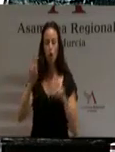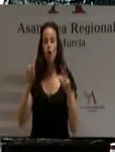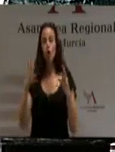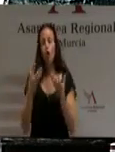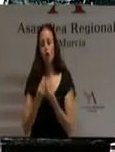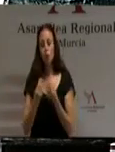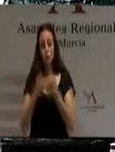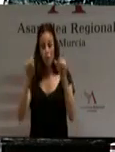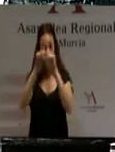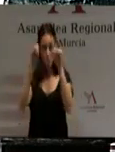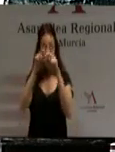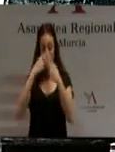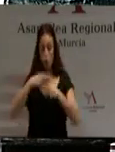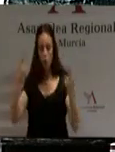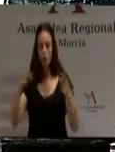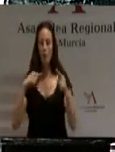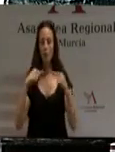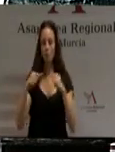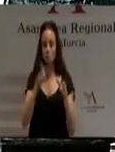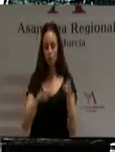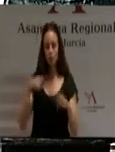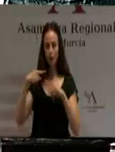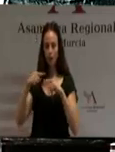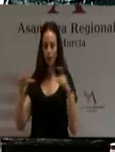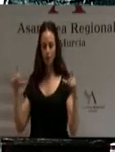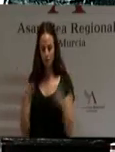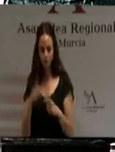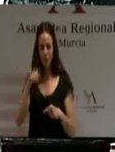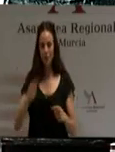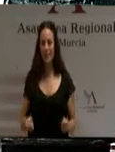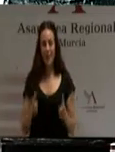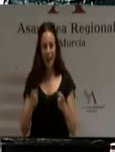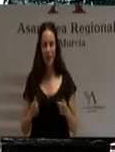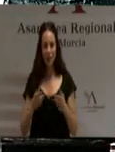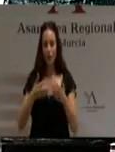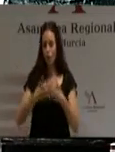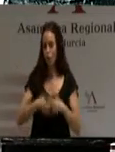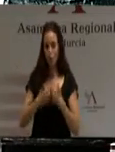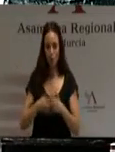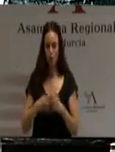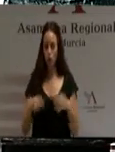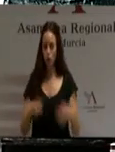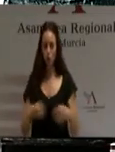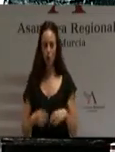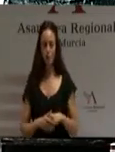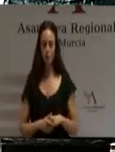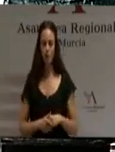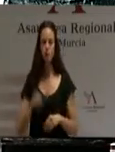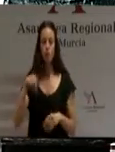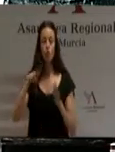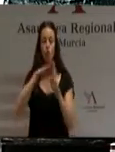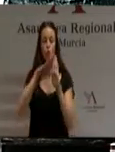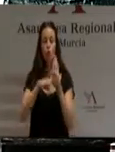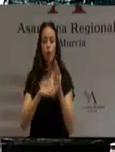públicos, de personal directivo y eventual, así como los gastos corrientes y de funcionamiento. Impulsaremos un programa de